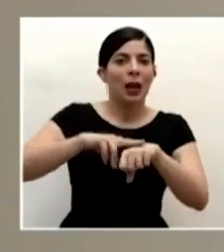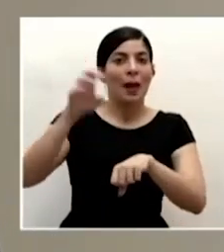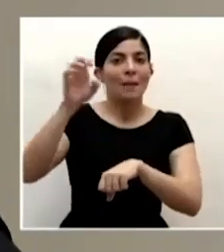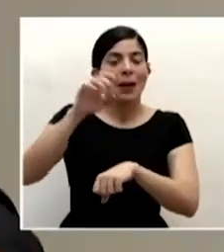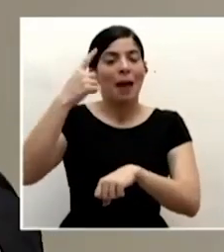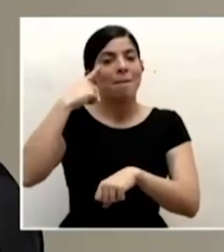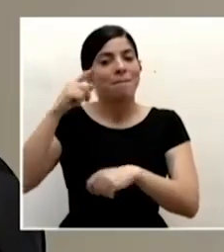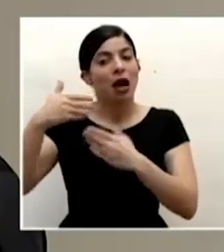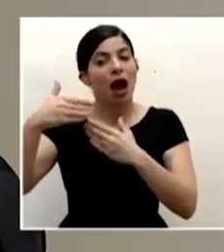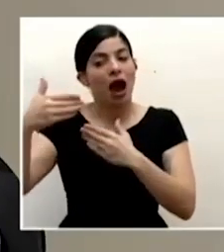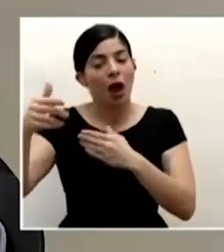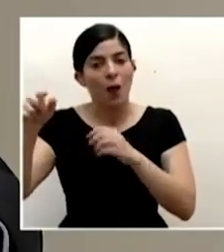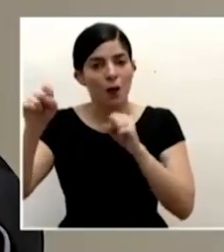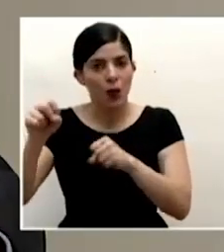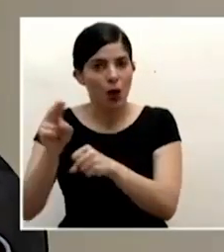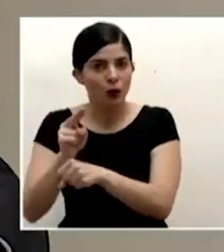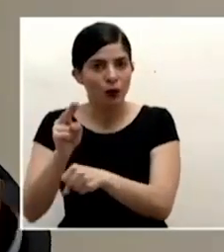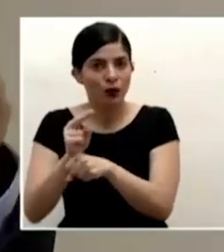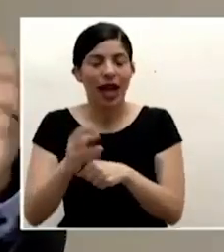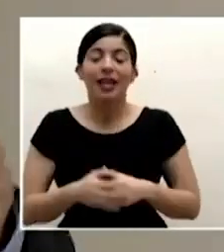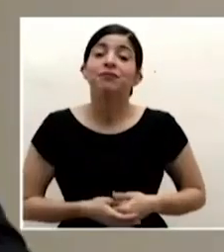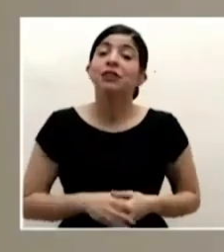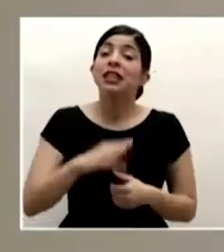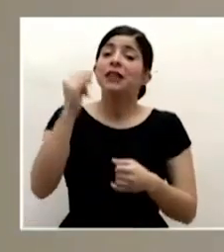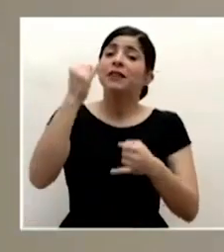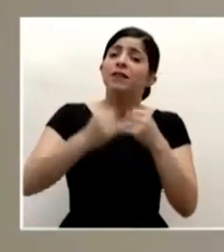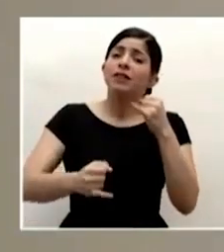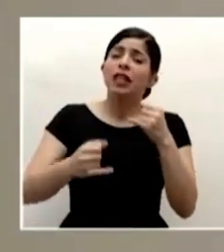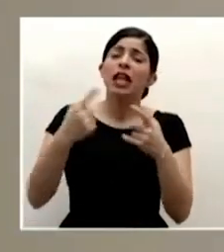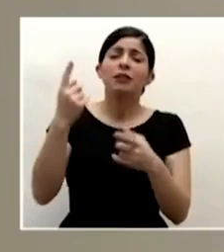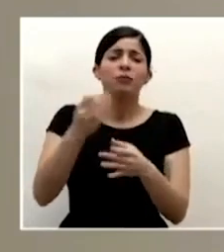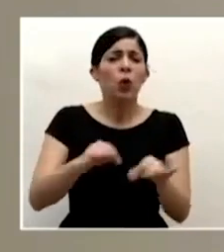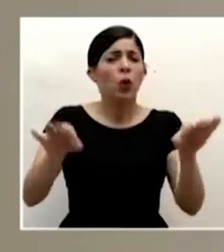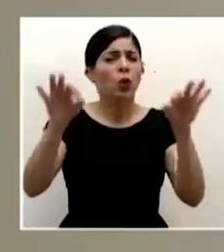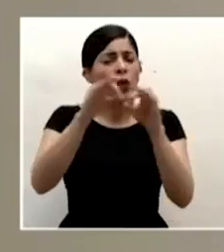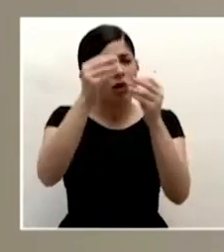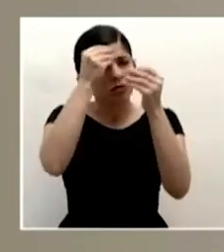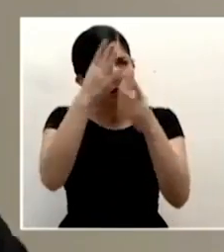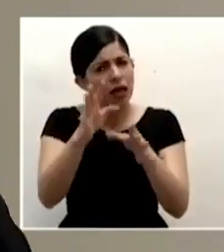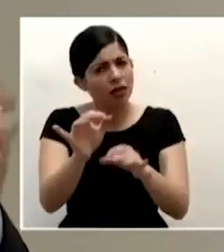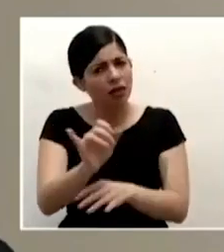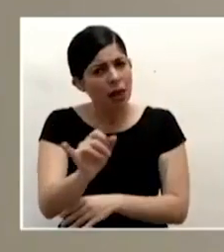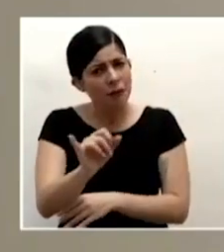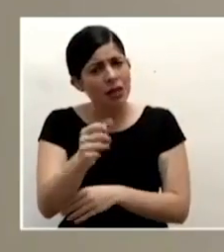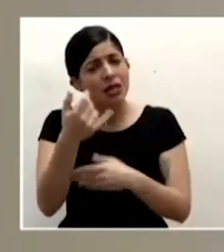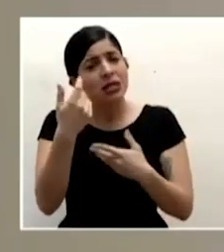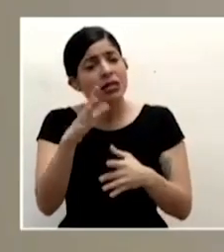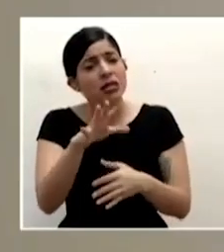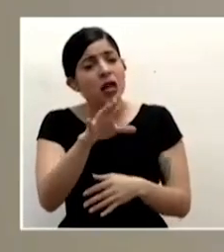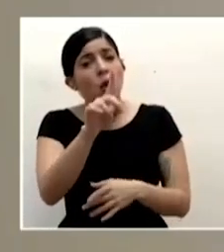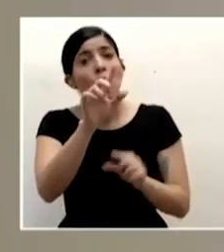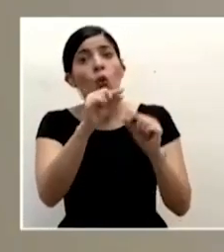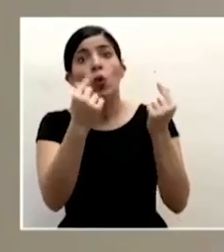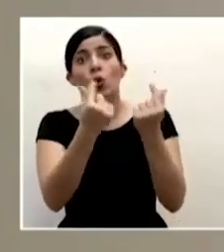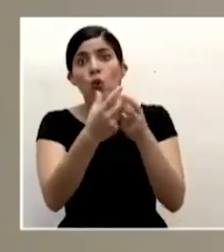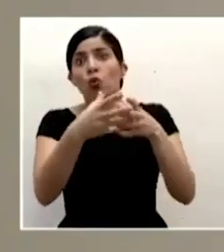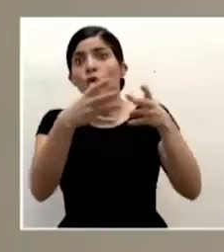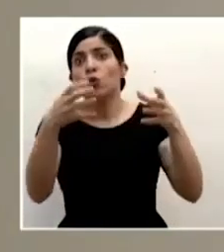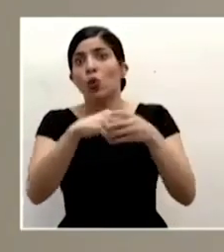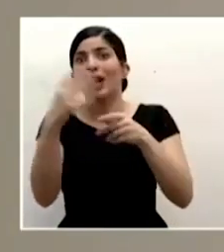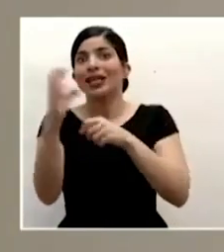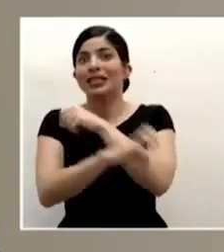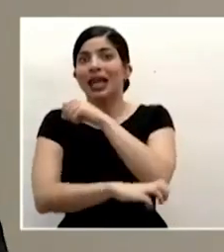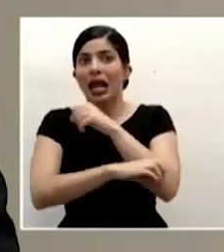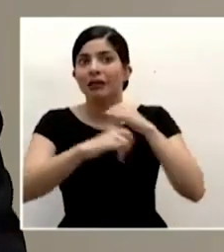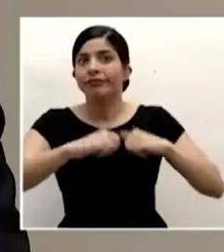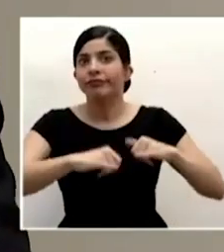utilización y finalmente es importante señalar también que se encontraba un grupo importante extranjeros en costa rica que también es nuestra